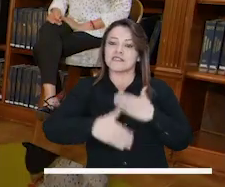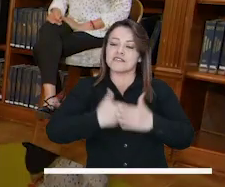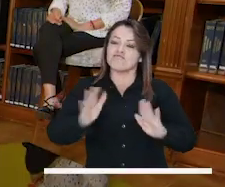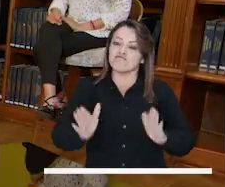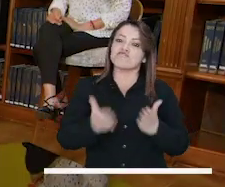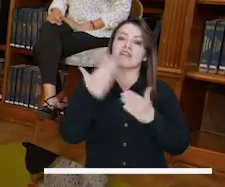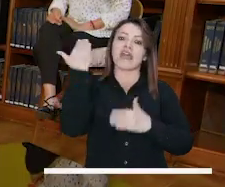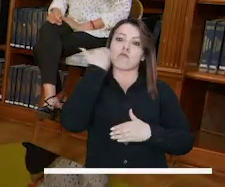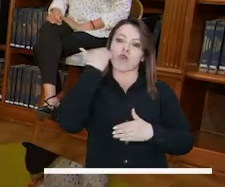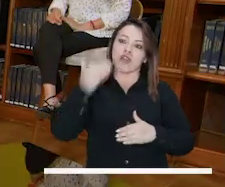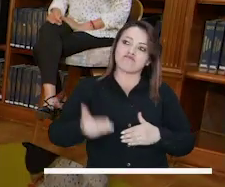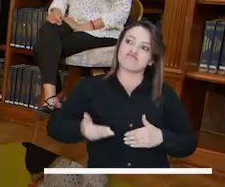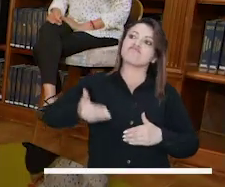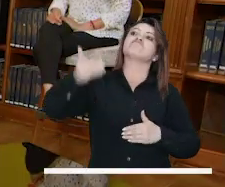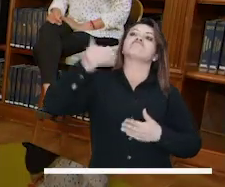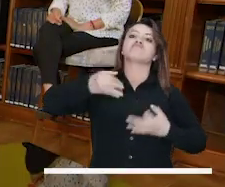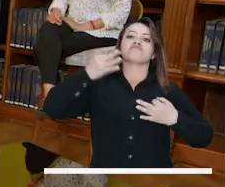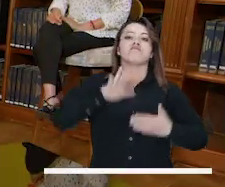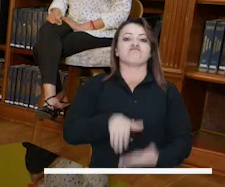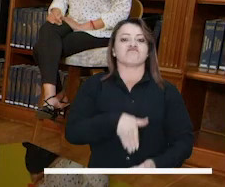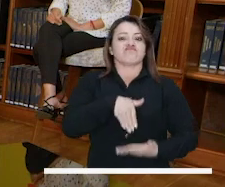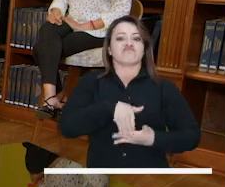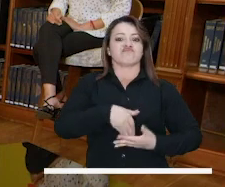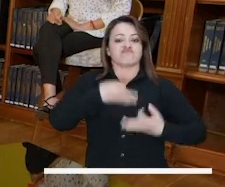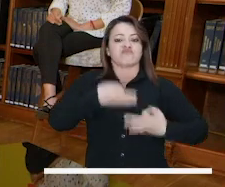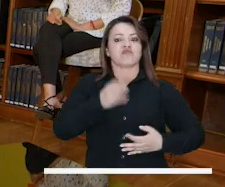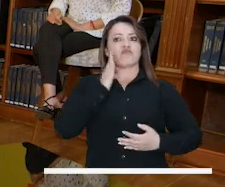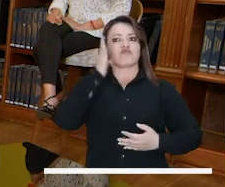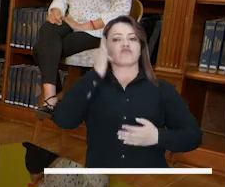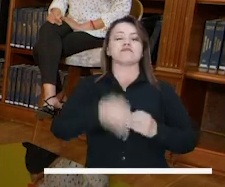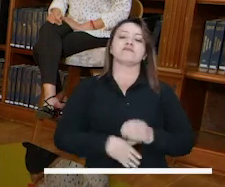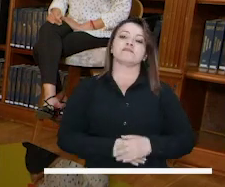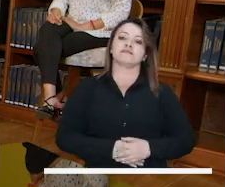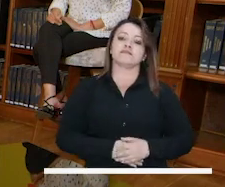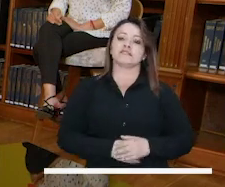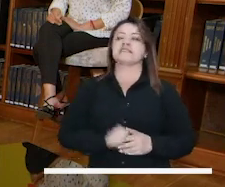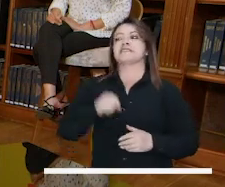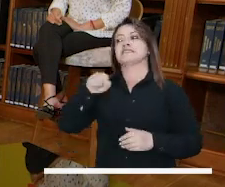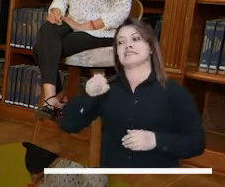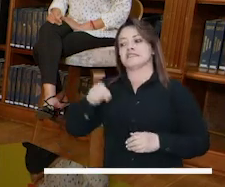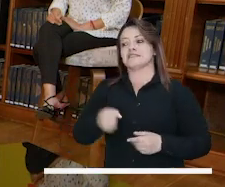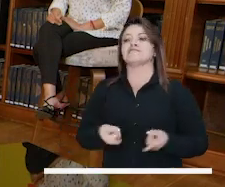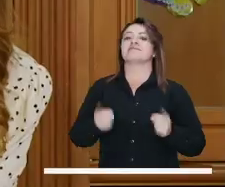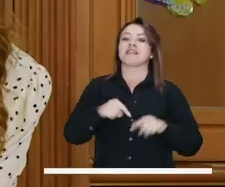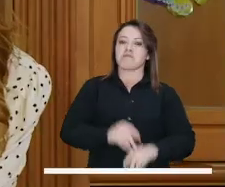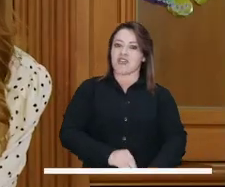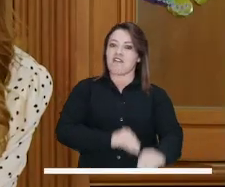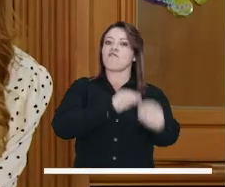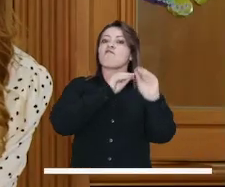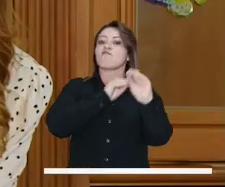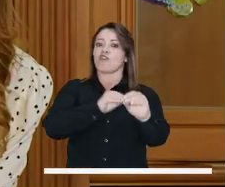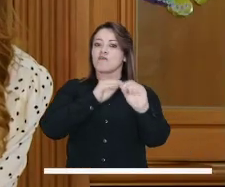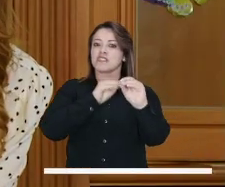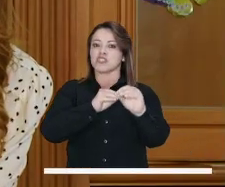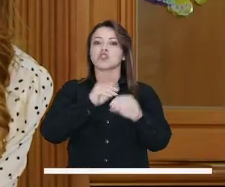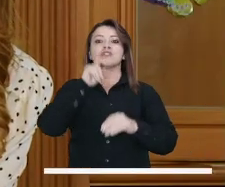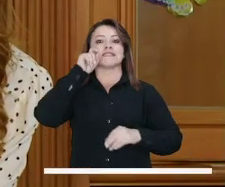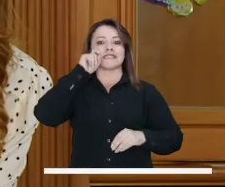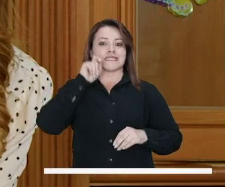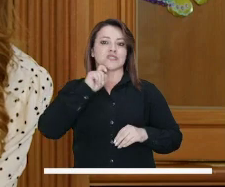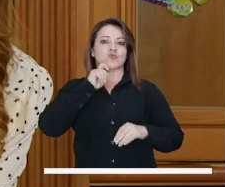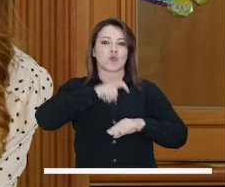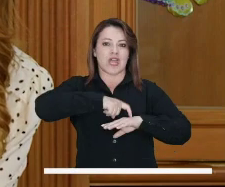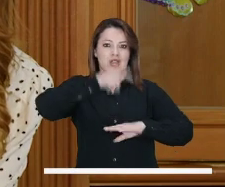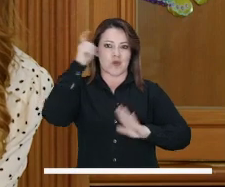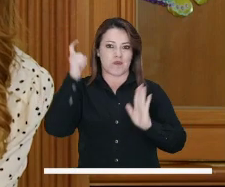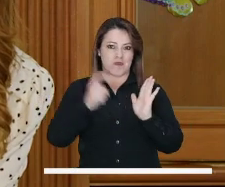a que la formación de las niñas pueda ser un anticipo a que las mujeres tengan menos casos de violencia en un futuro próximo. Por eso hay